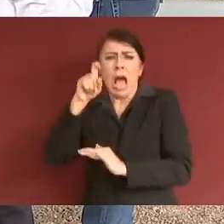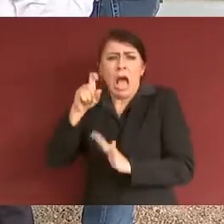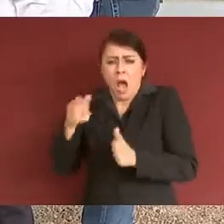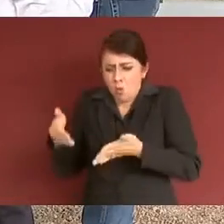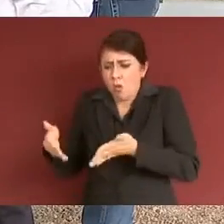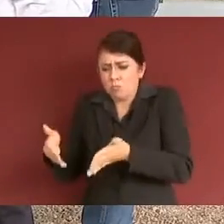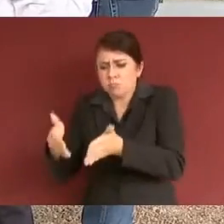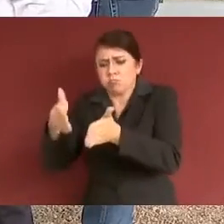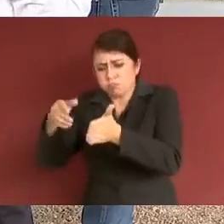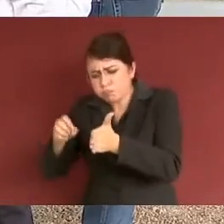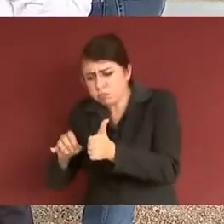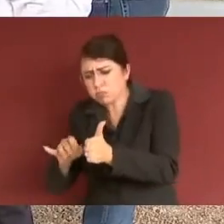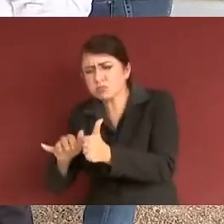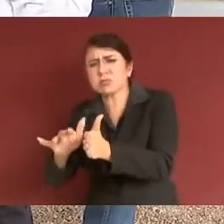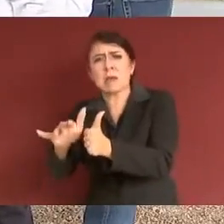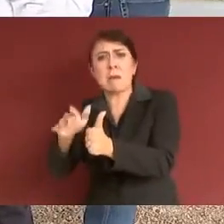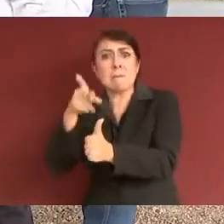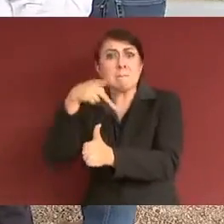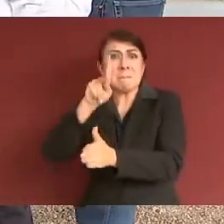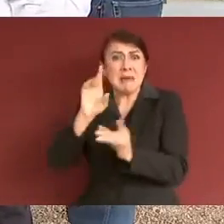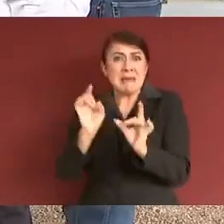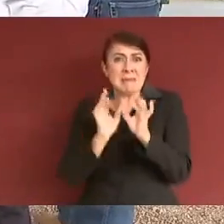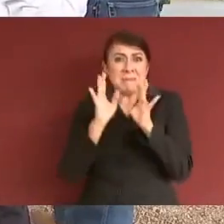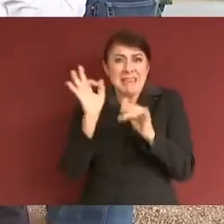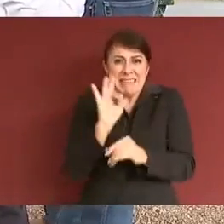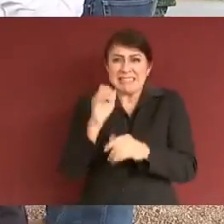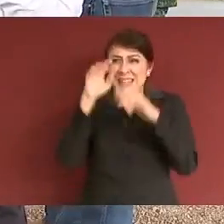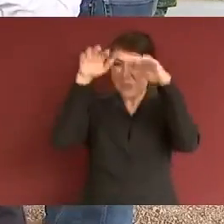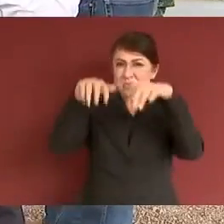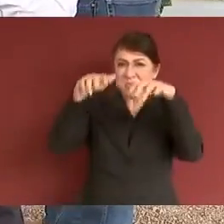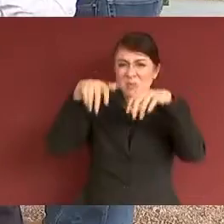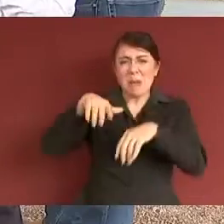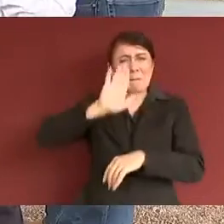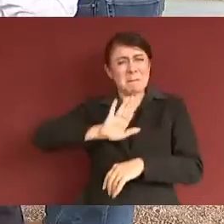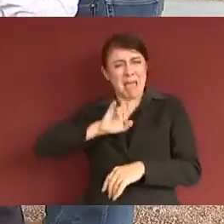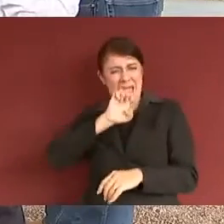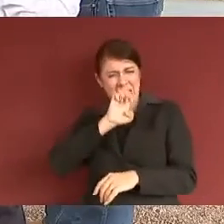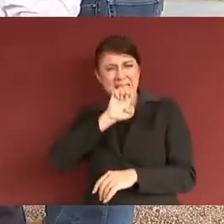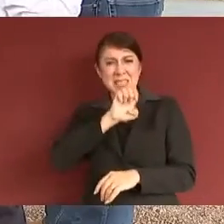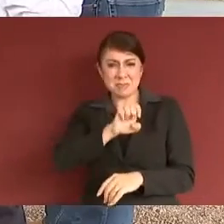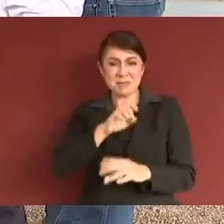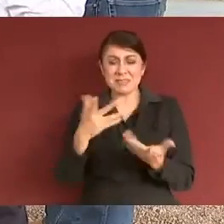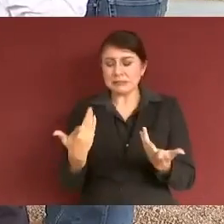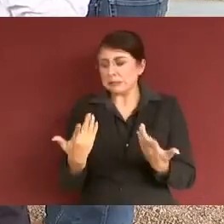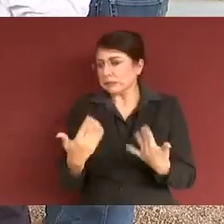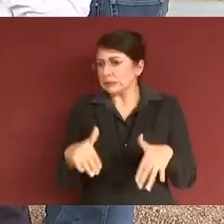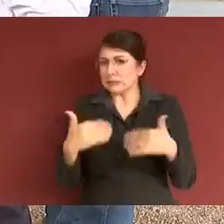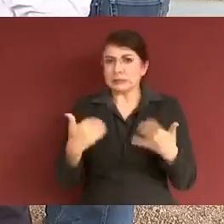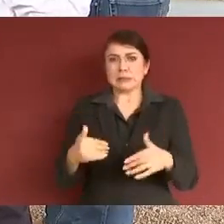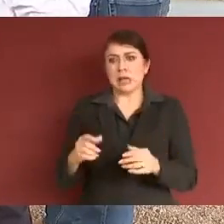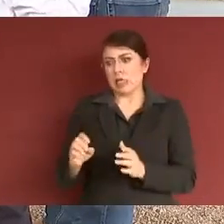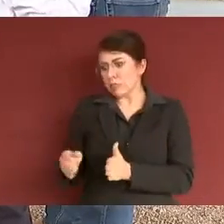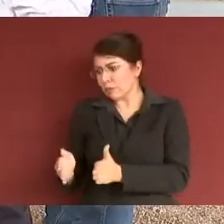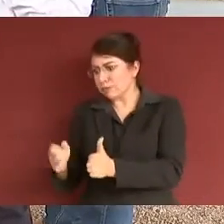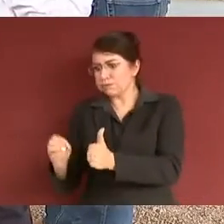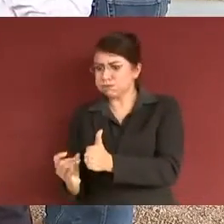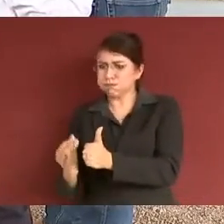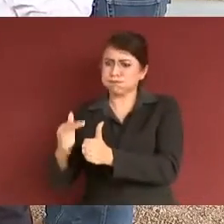enemigo porque casi se le mete uno todo el agua. Estuvimos parados un tiempo por las inundaciones. Hubo también